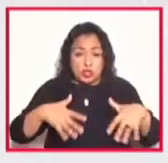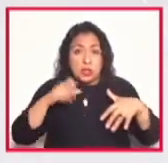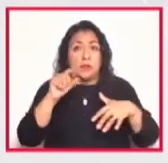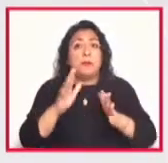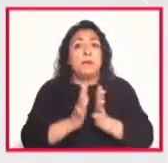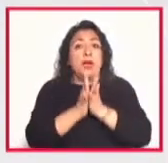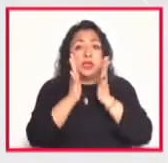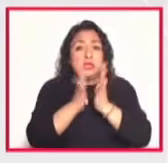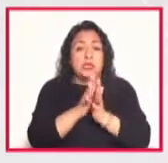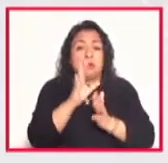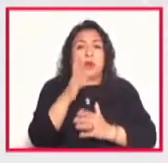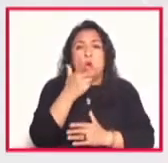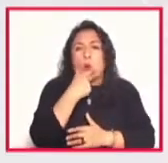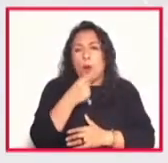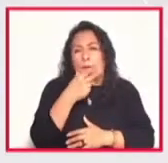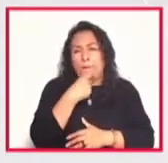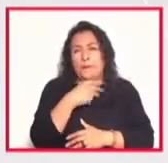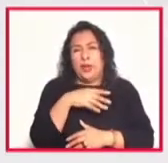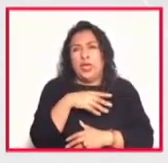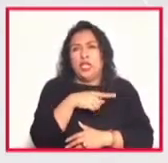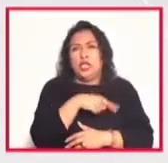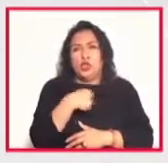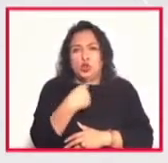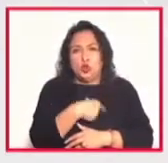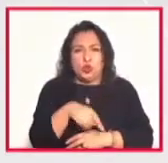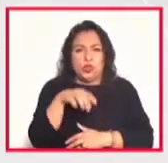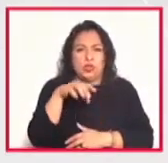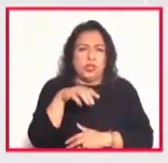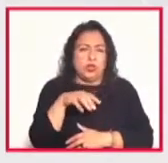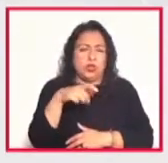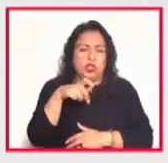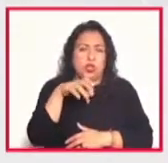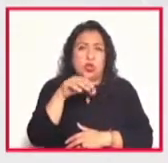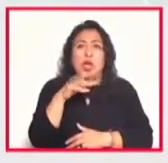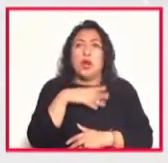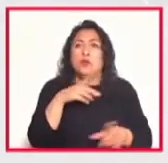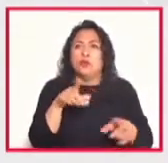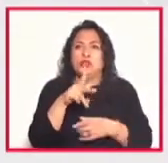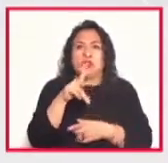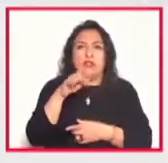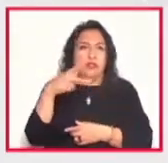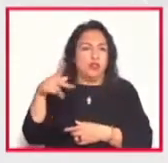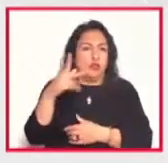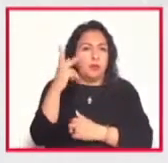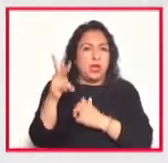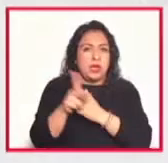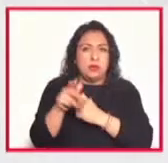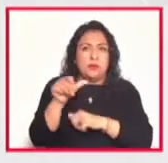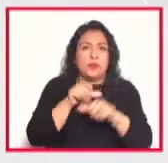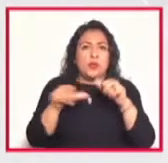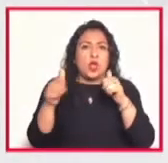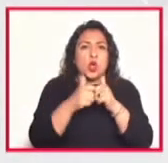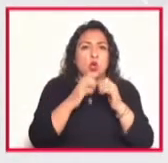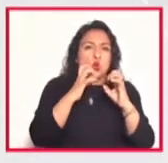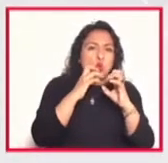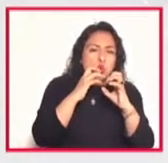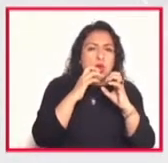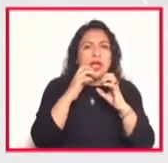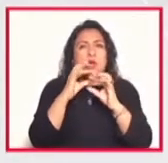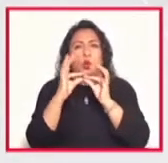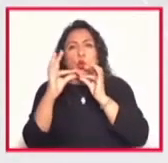organista suizo Marcus Kunis quien presenta piezas de música floreclórica de su país alternando con la trompeta y el clarinete